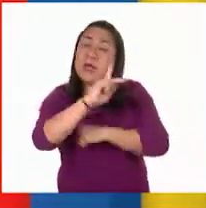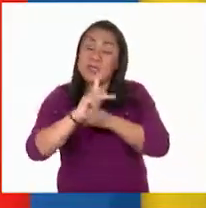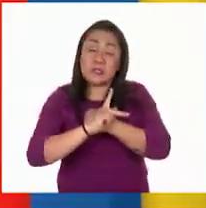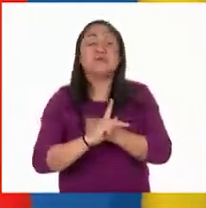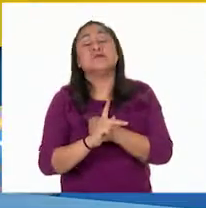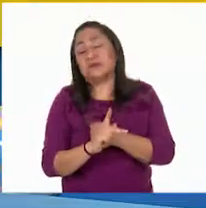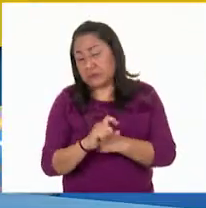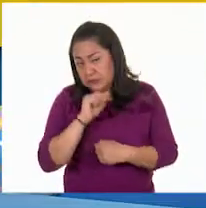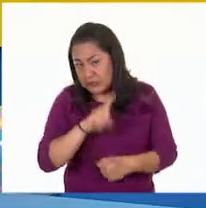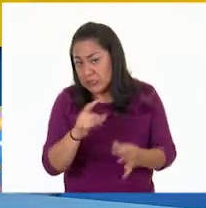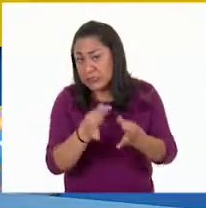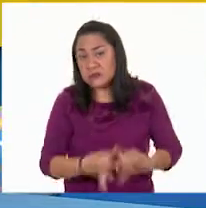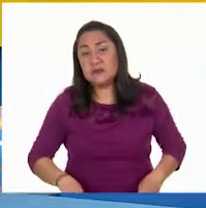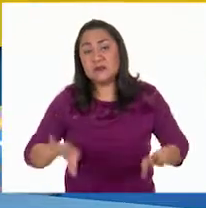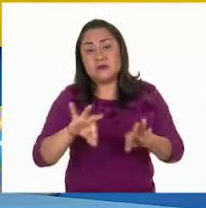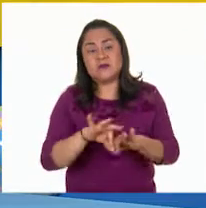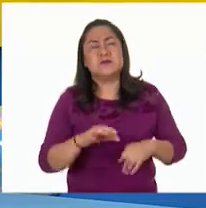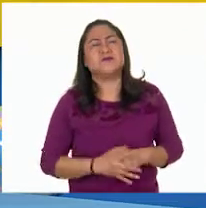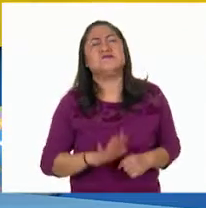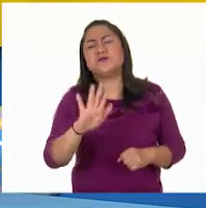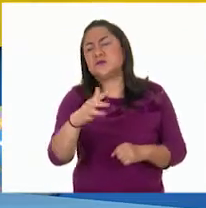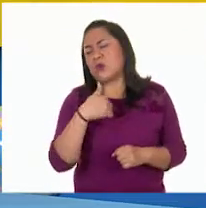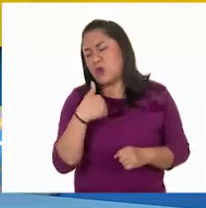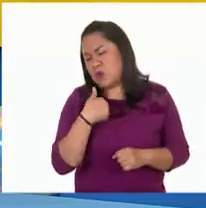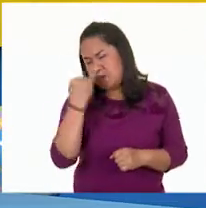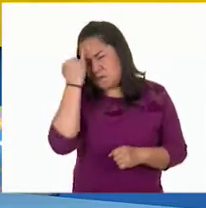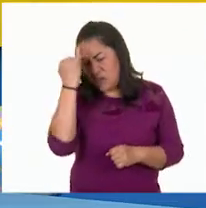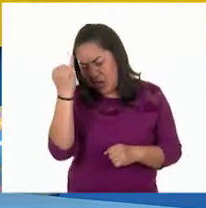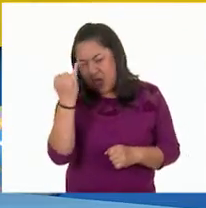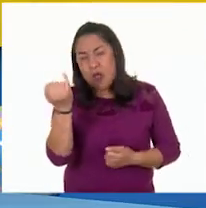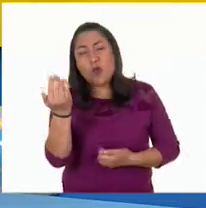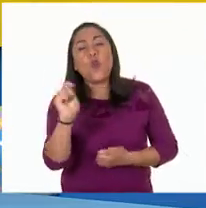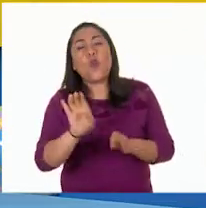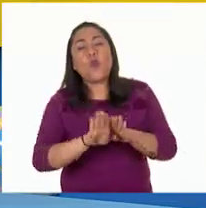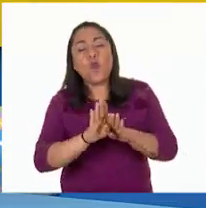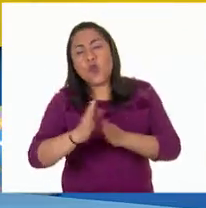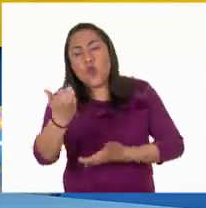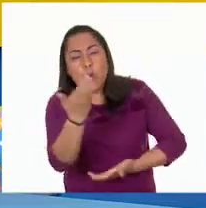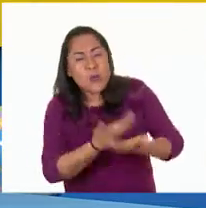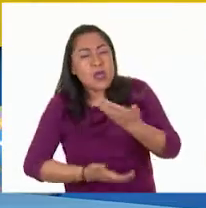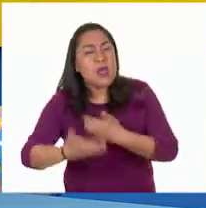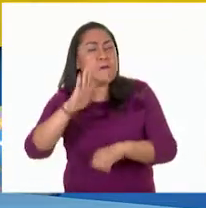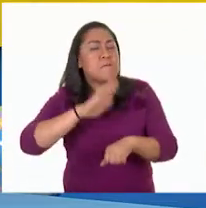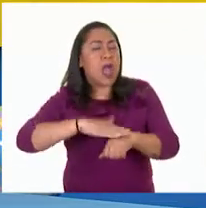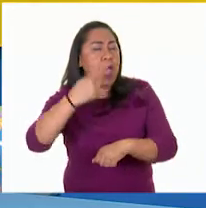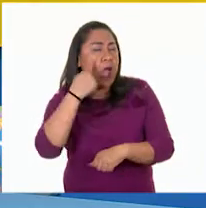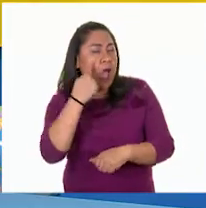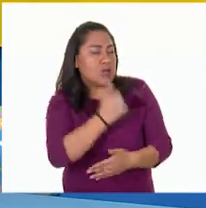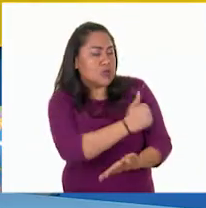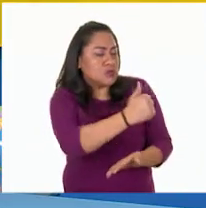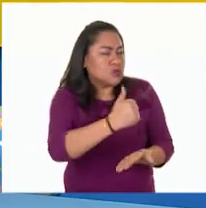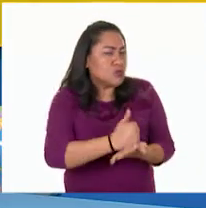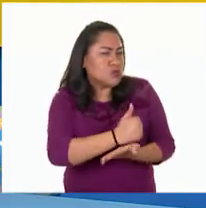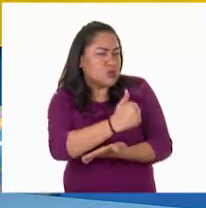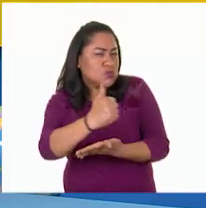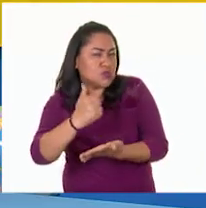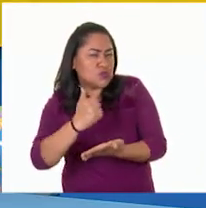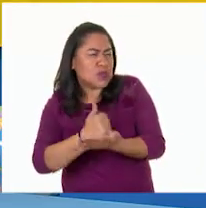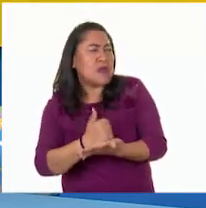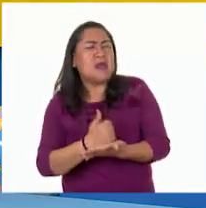Yo me imaginé que el comercio estaría más relacionado con las ciudades y no con cuestiones